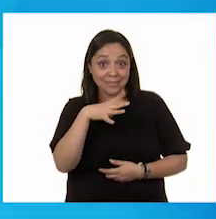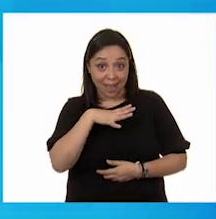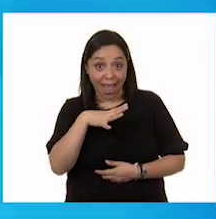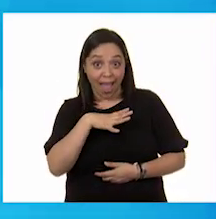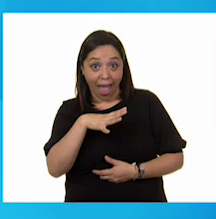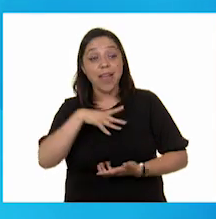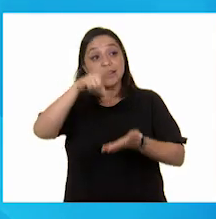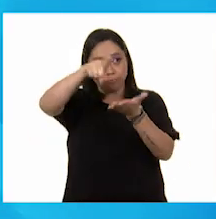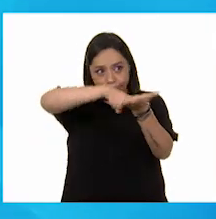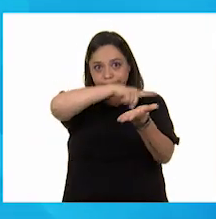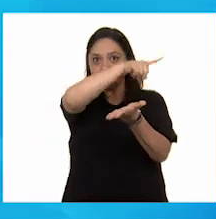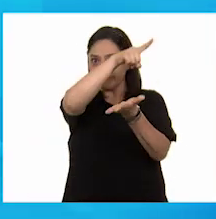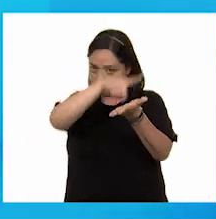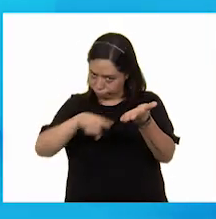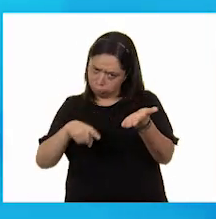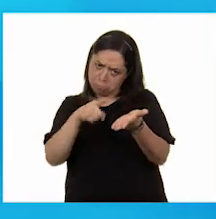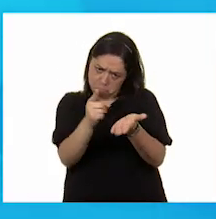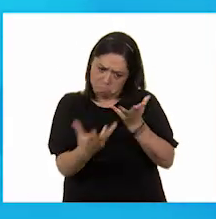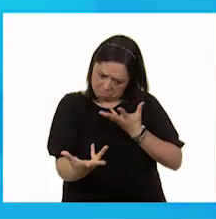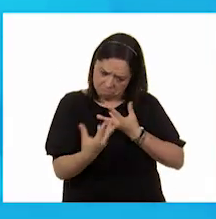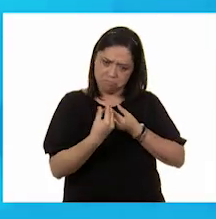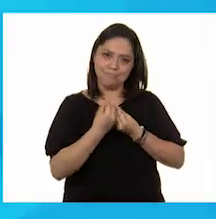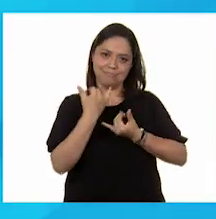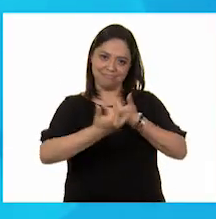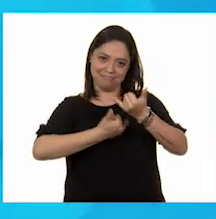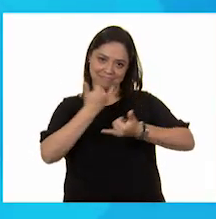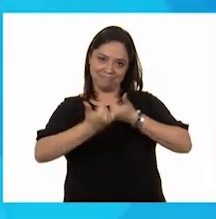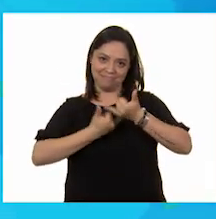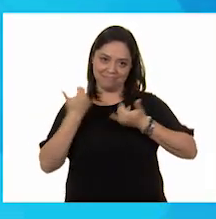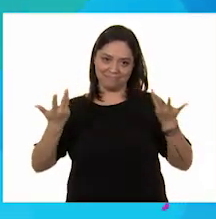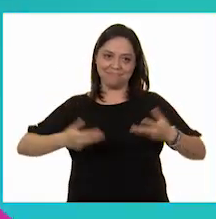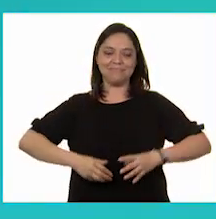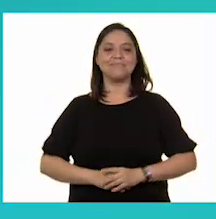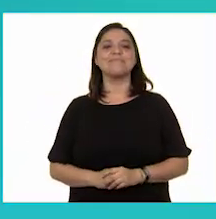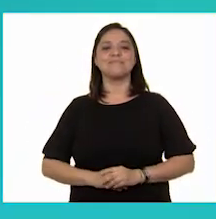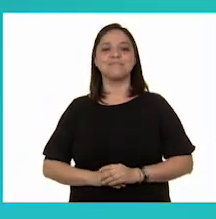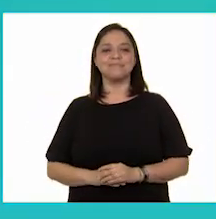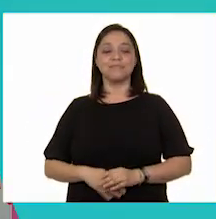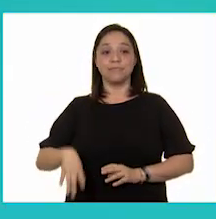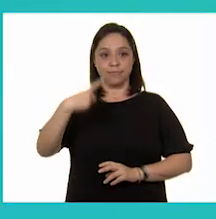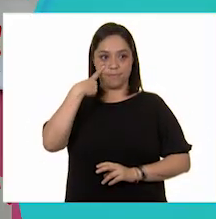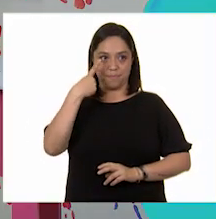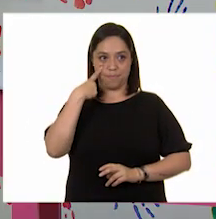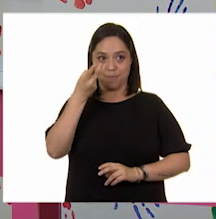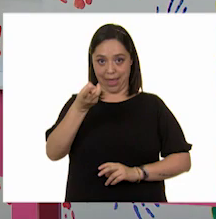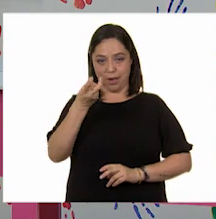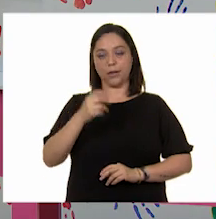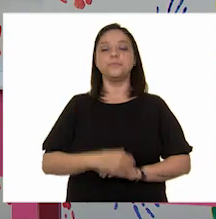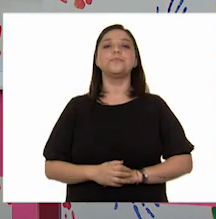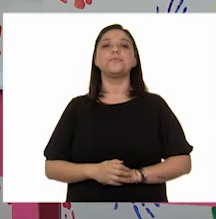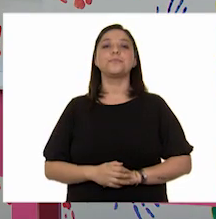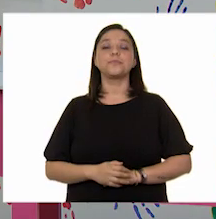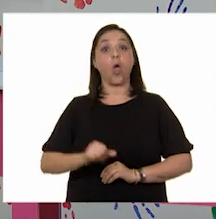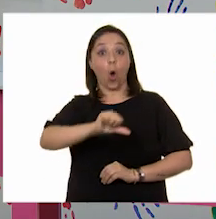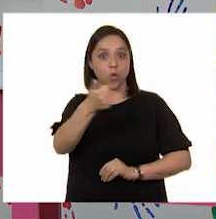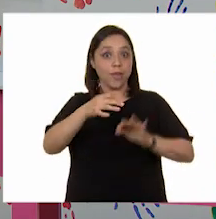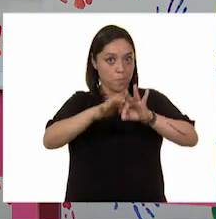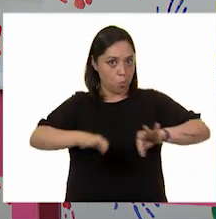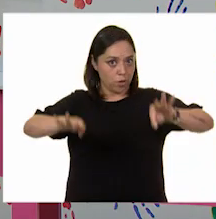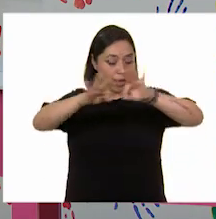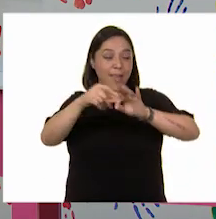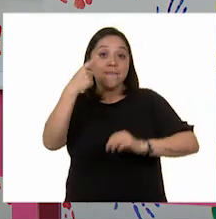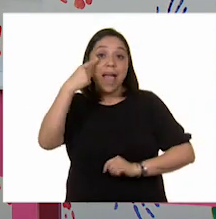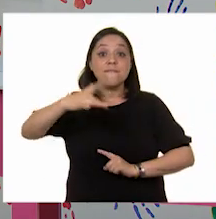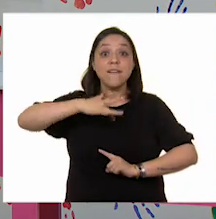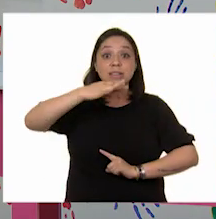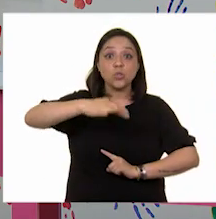sus casas para que participen en el juego también, ¿eh? Sí. Y esta acción que viene es muy importante. Ya sabemos que tirar la basura